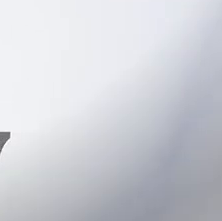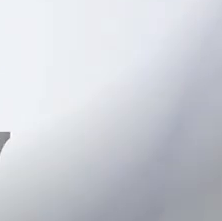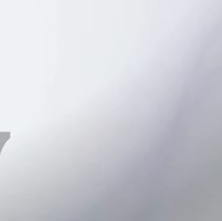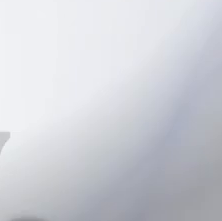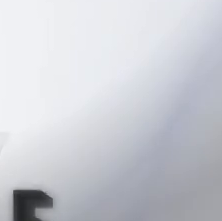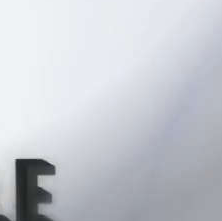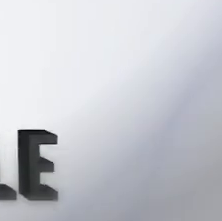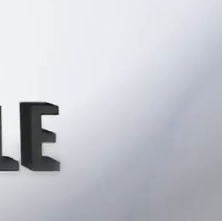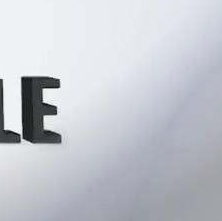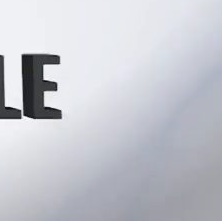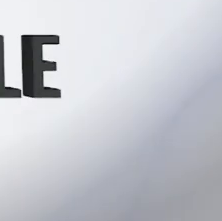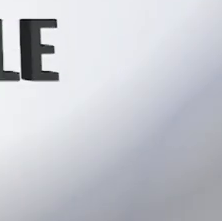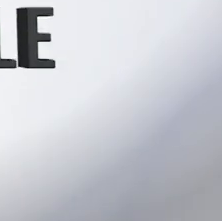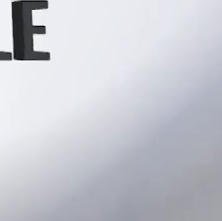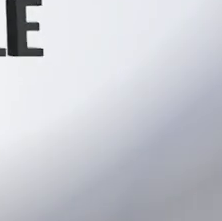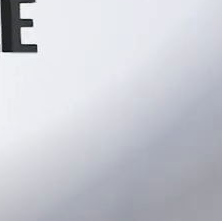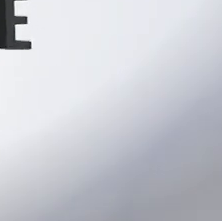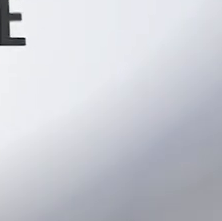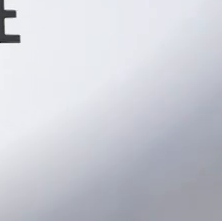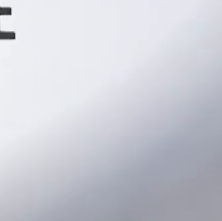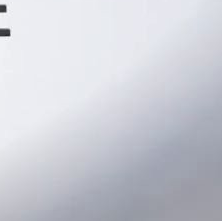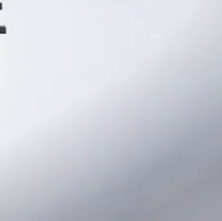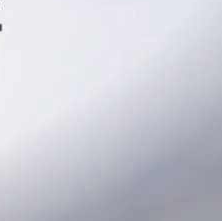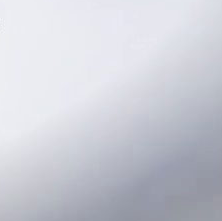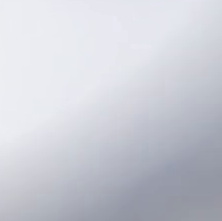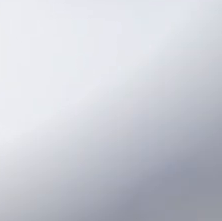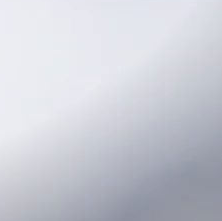Gracias. Gracias por ver el video.